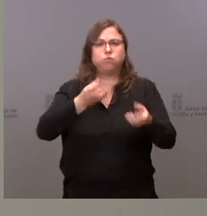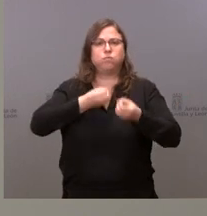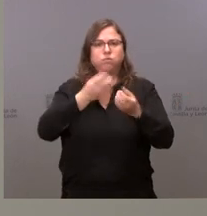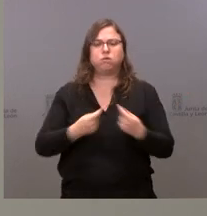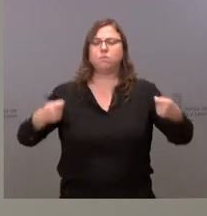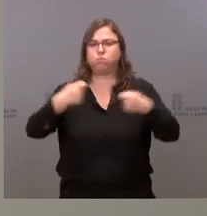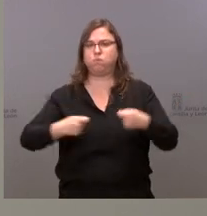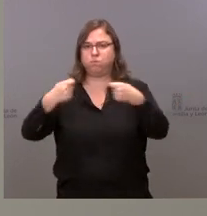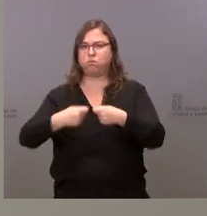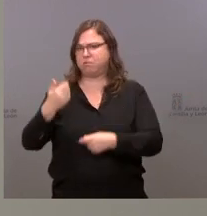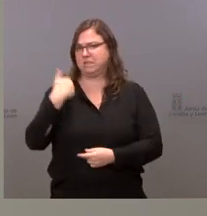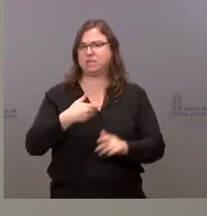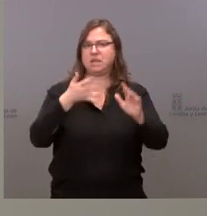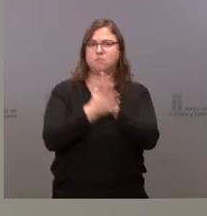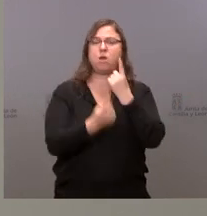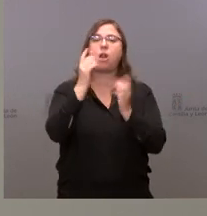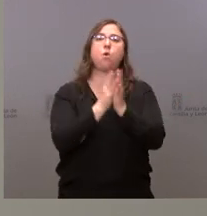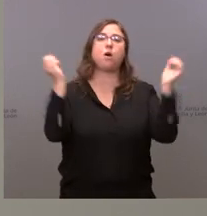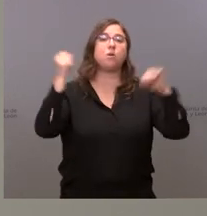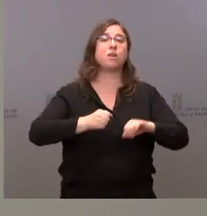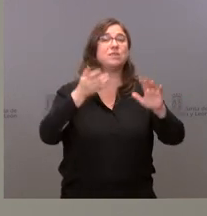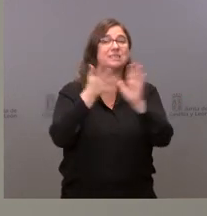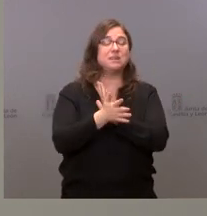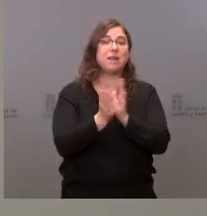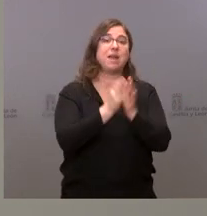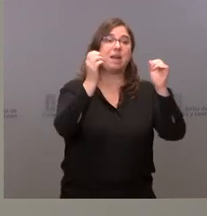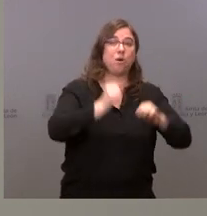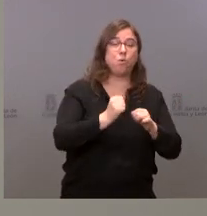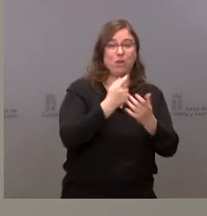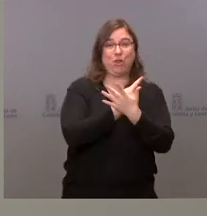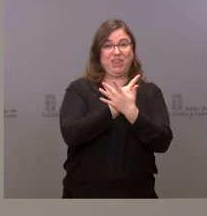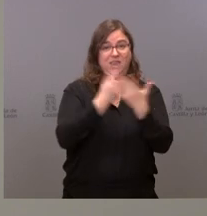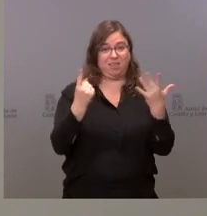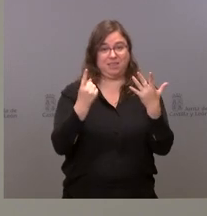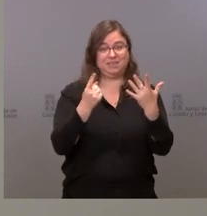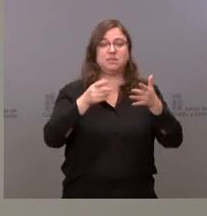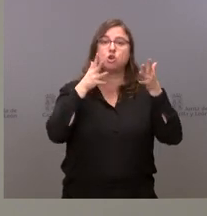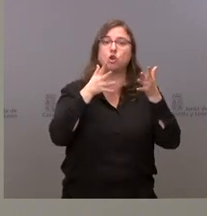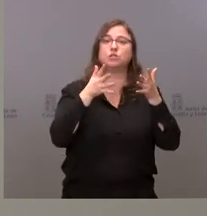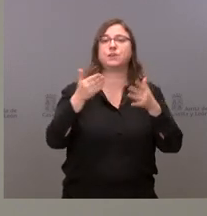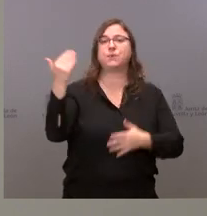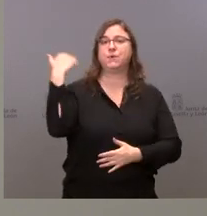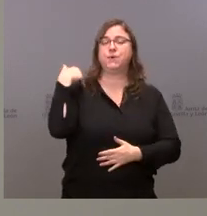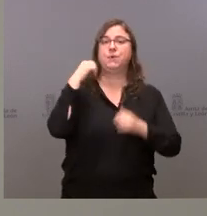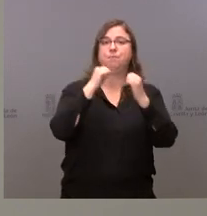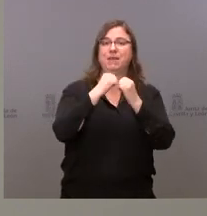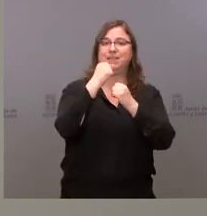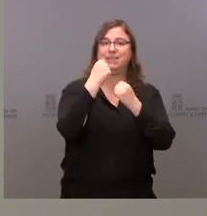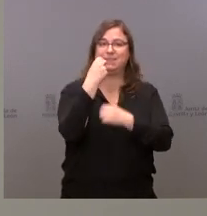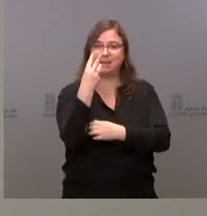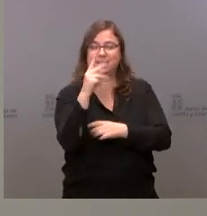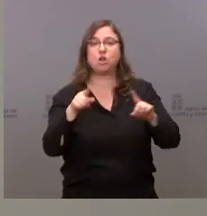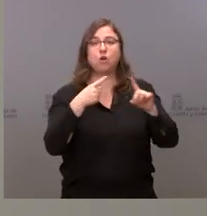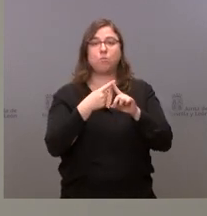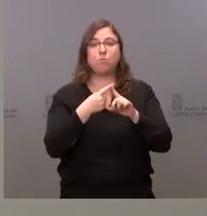cofinanciaciones que llevan algunos de los acuerdos que suponen entre los 16 acuerdos del Consejo del día 23 y los